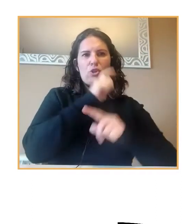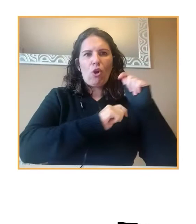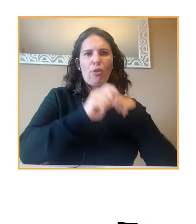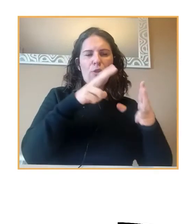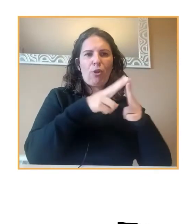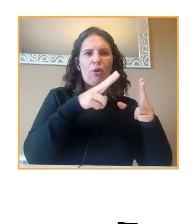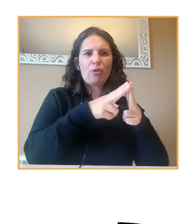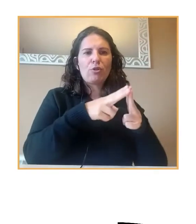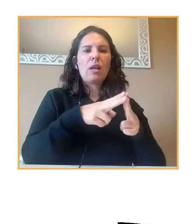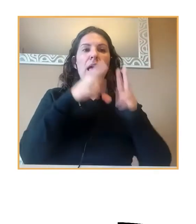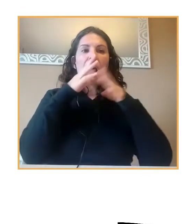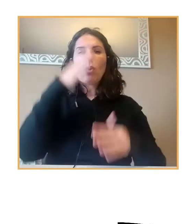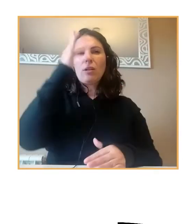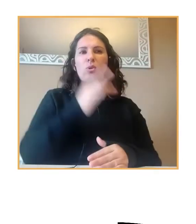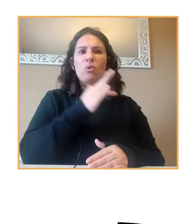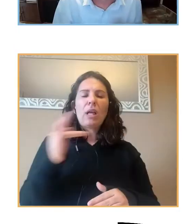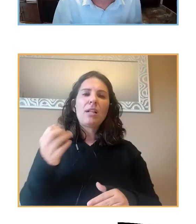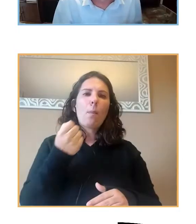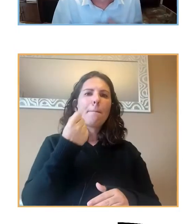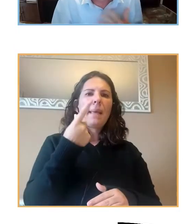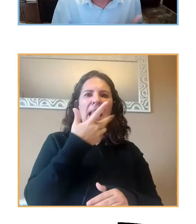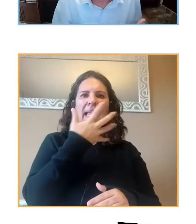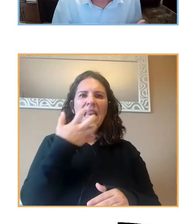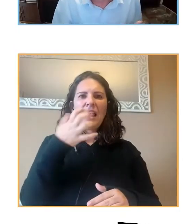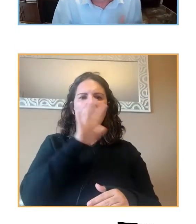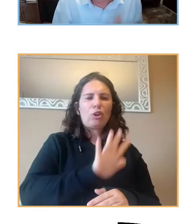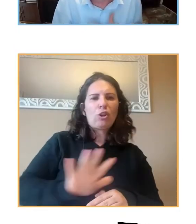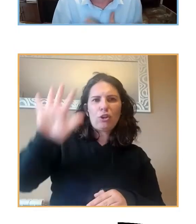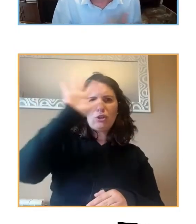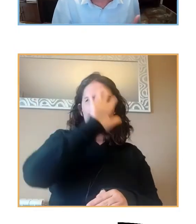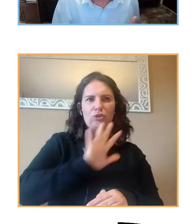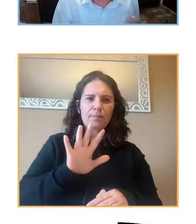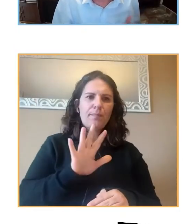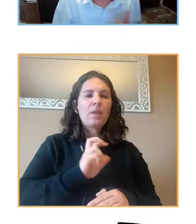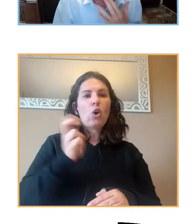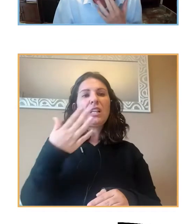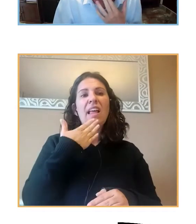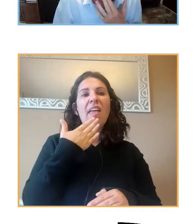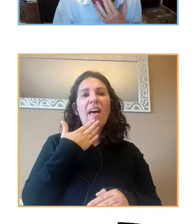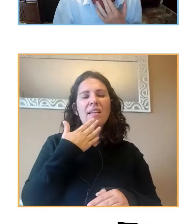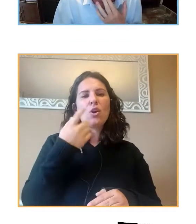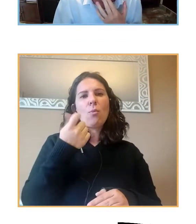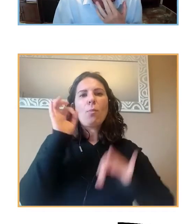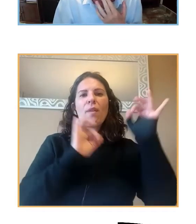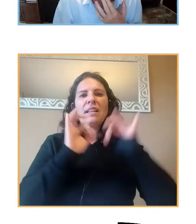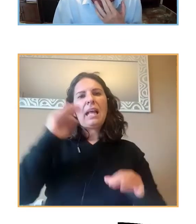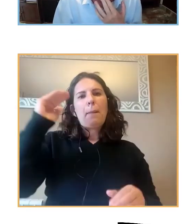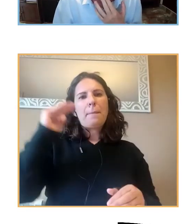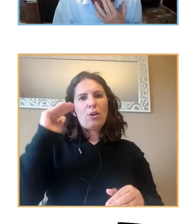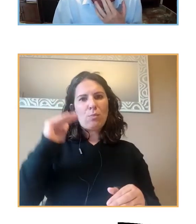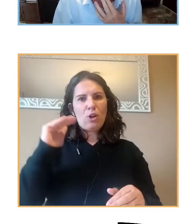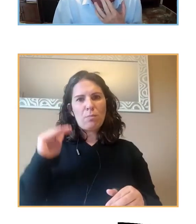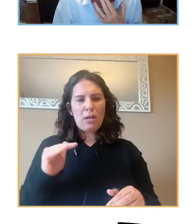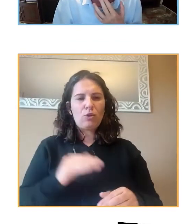actuales es aproximadamente 1.500 a nivel nacional. Después, en otras edades, pues va bajando un poco el porcentaje de